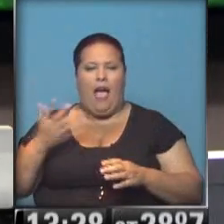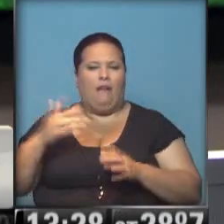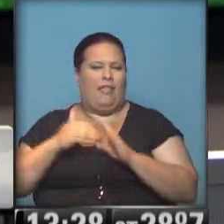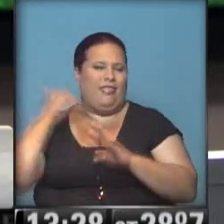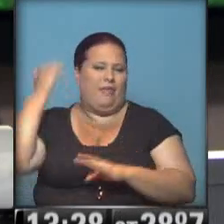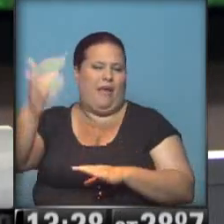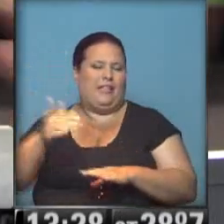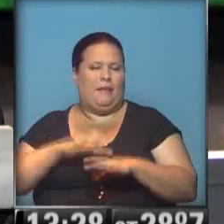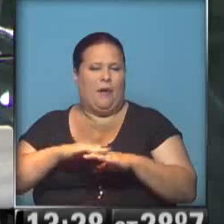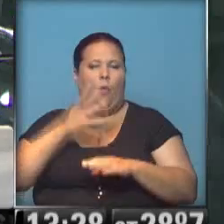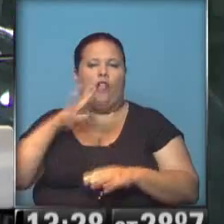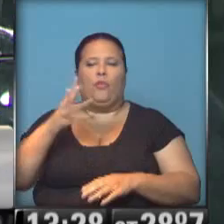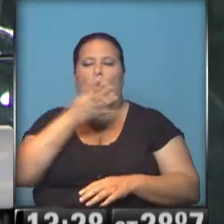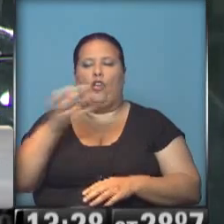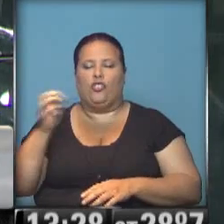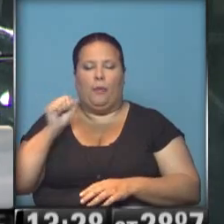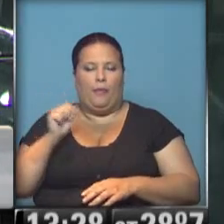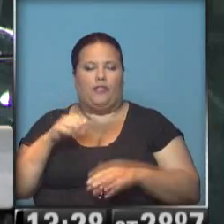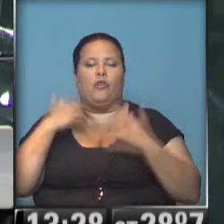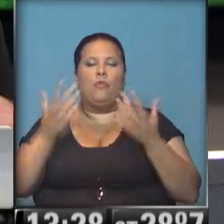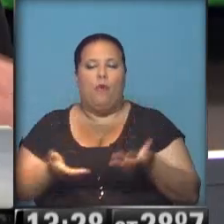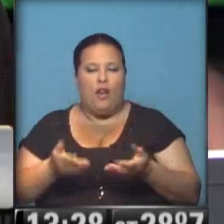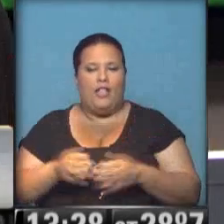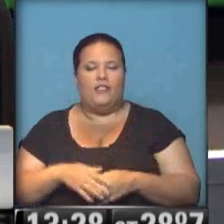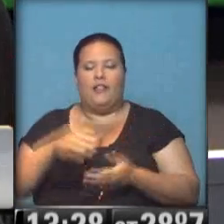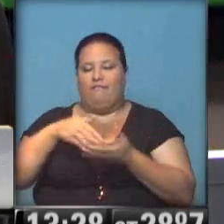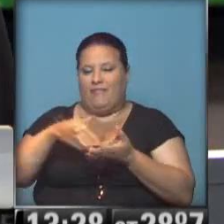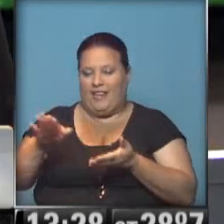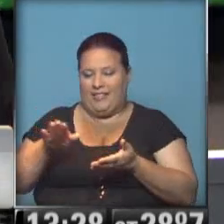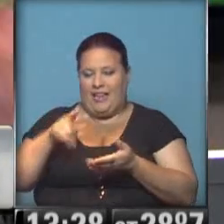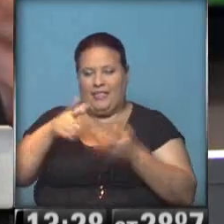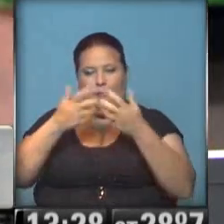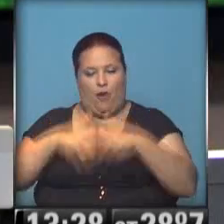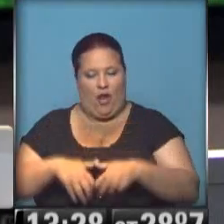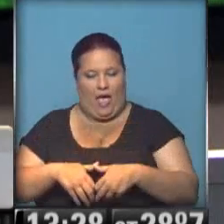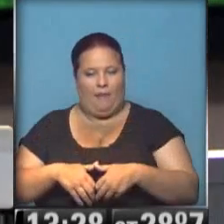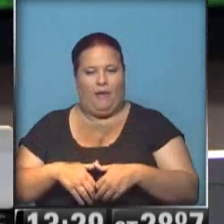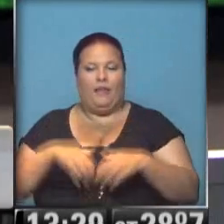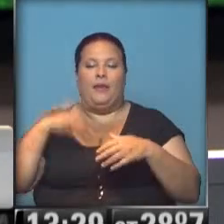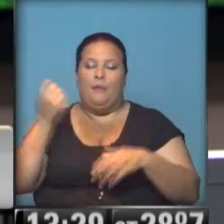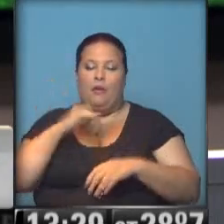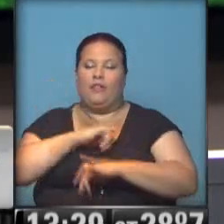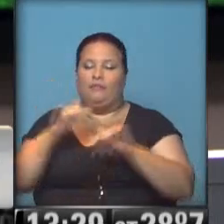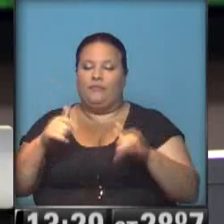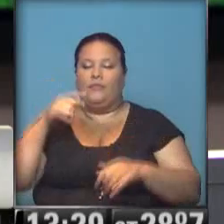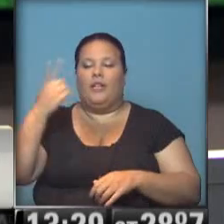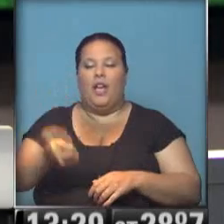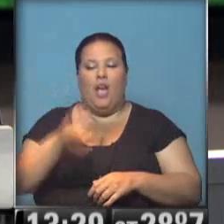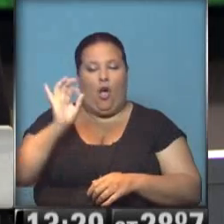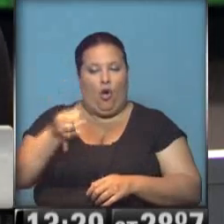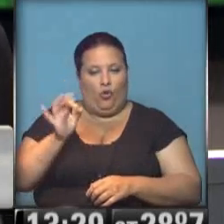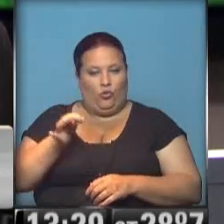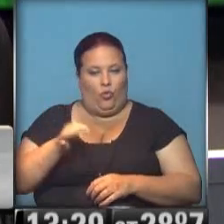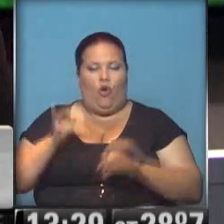superan el salario mínimo, 4.400 pesos. Es motivo por el cual te están rechazando este programa. Vale mencionar, Agustina, que a partir de octubre,